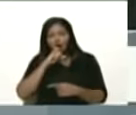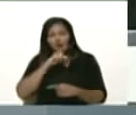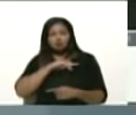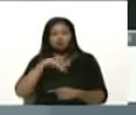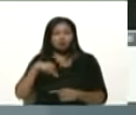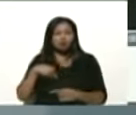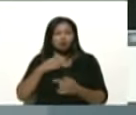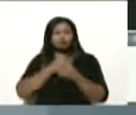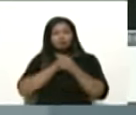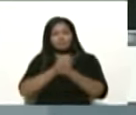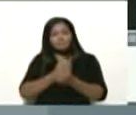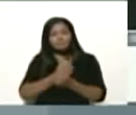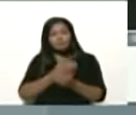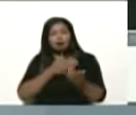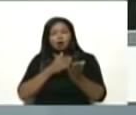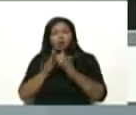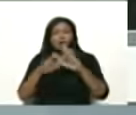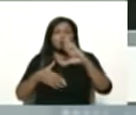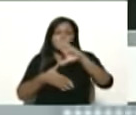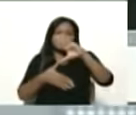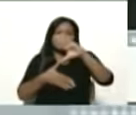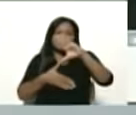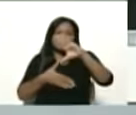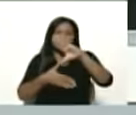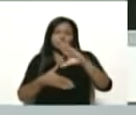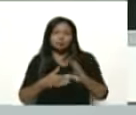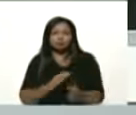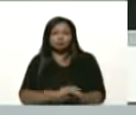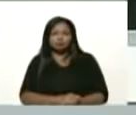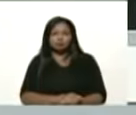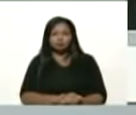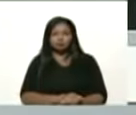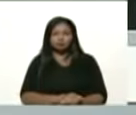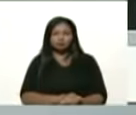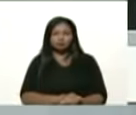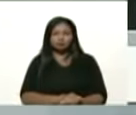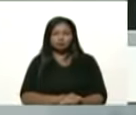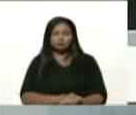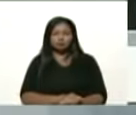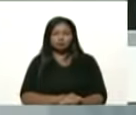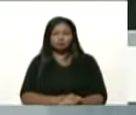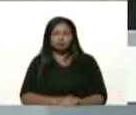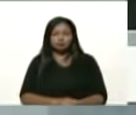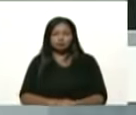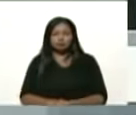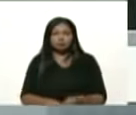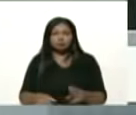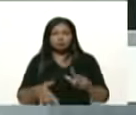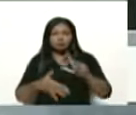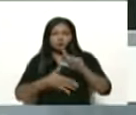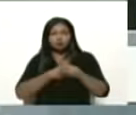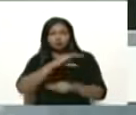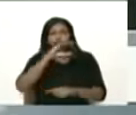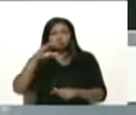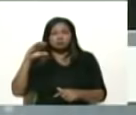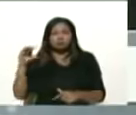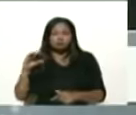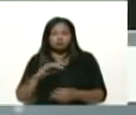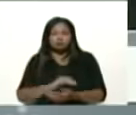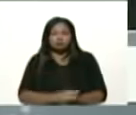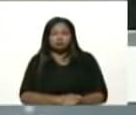nuestro amado continente latinoamericano y caribeño. Así se los digo,